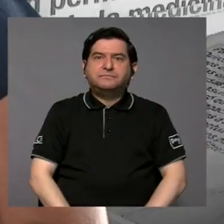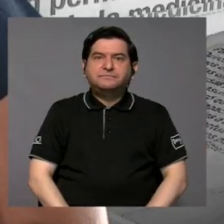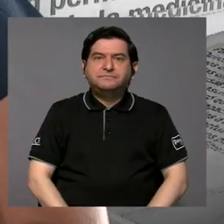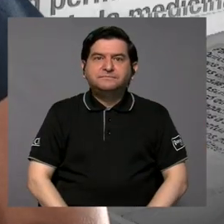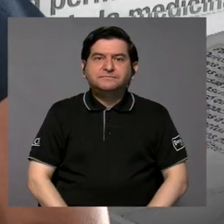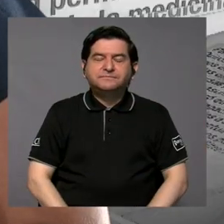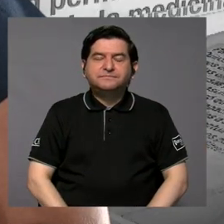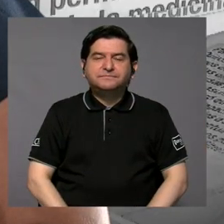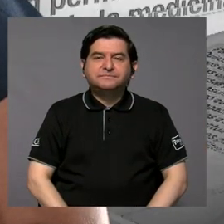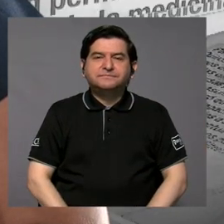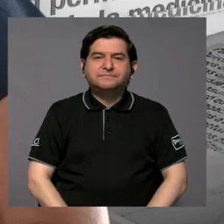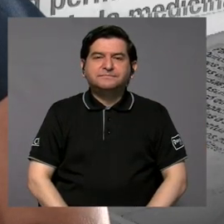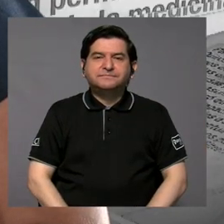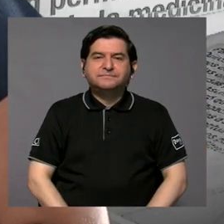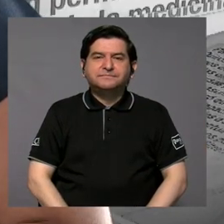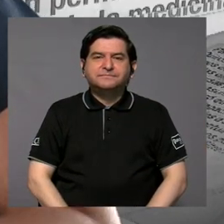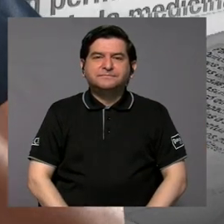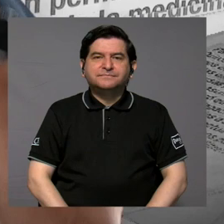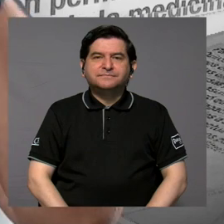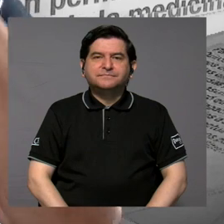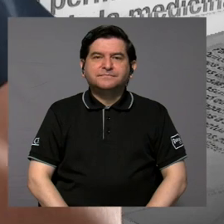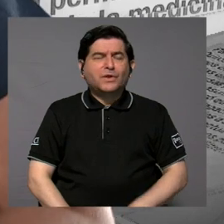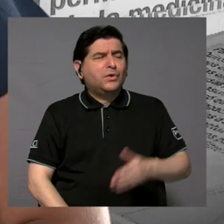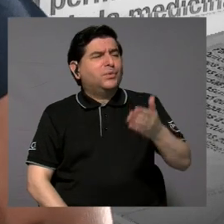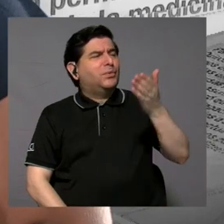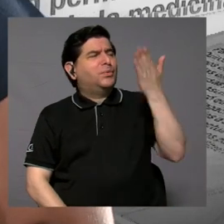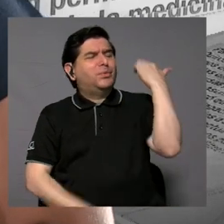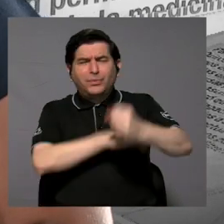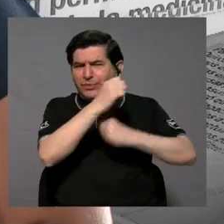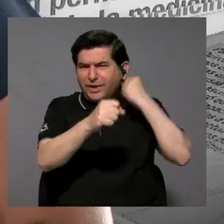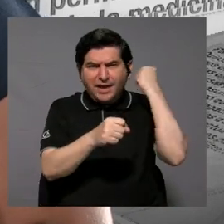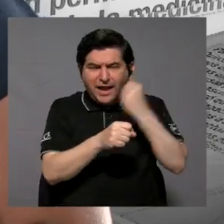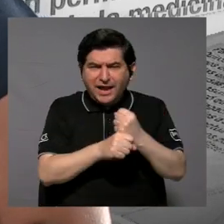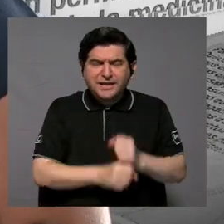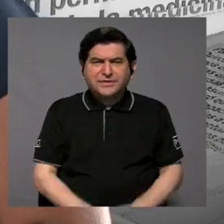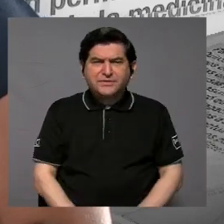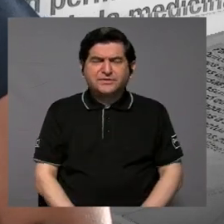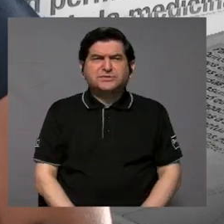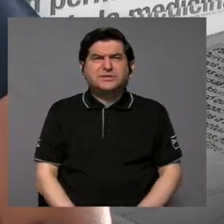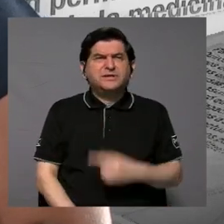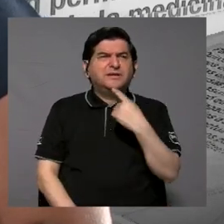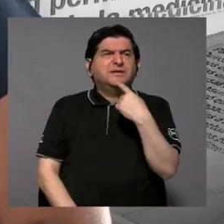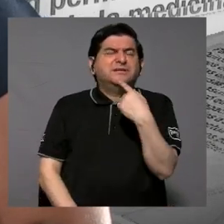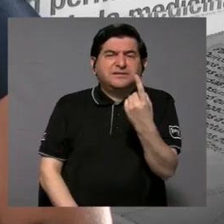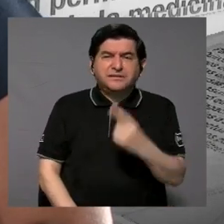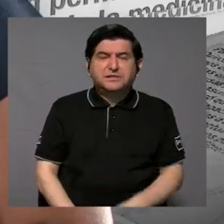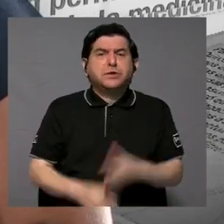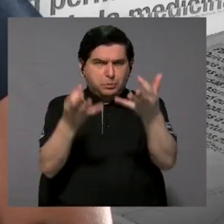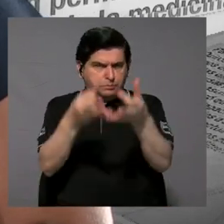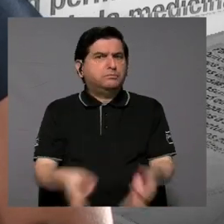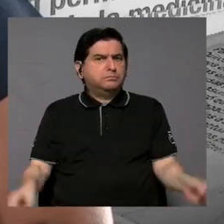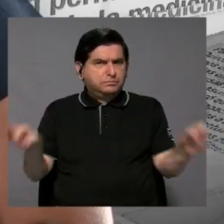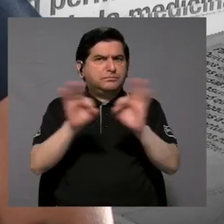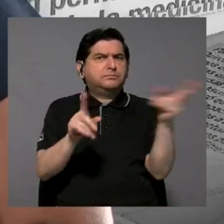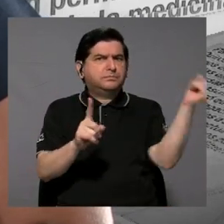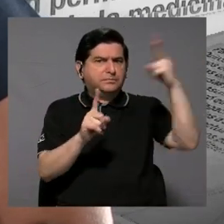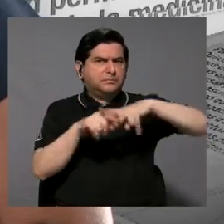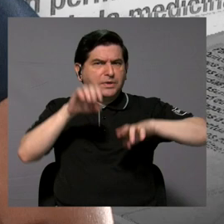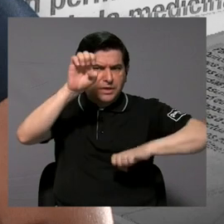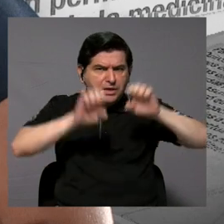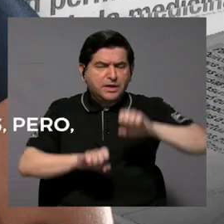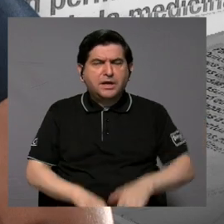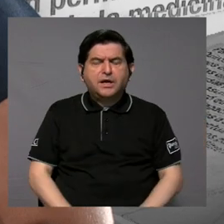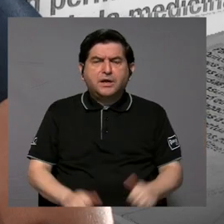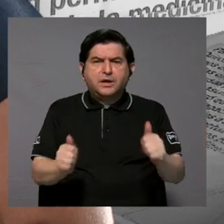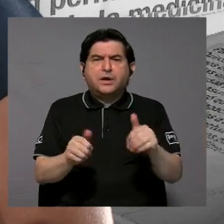desde años se vienen postulando que definitivamente es importante aplicar evaluaciones